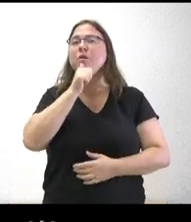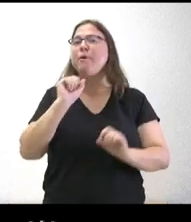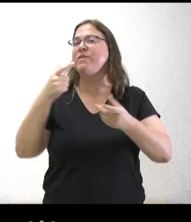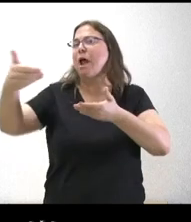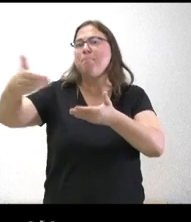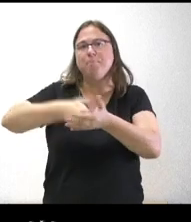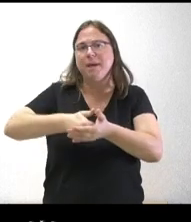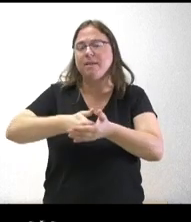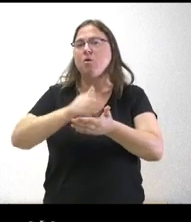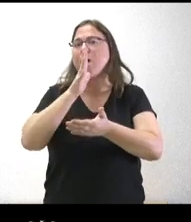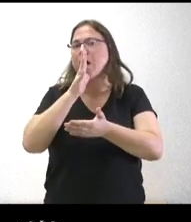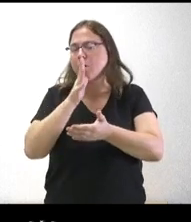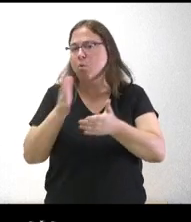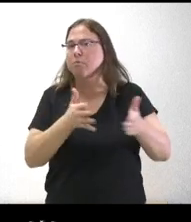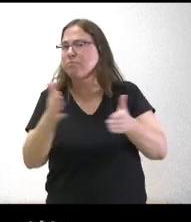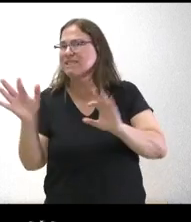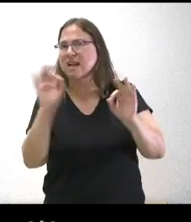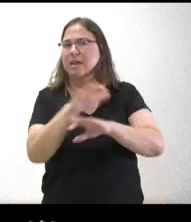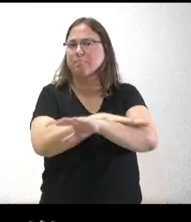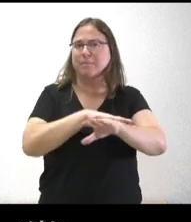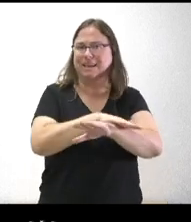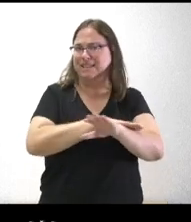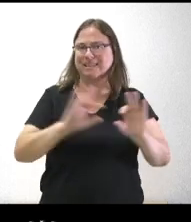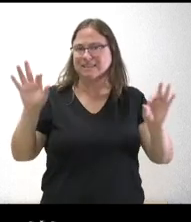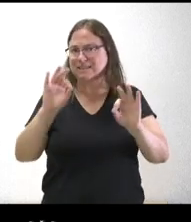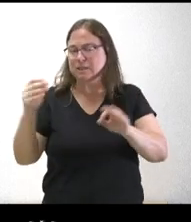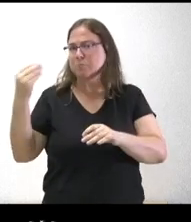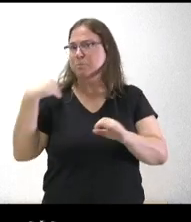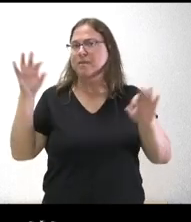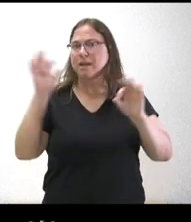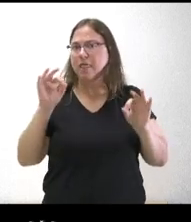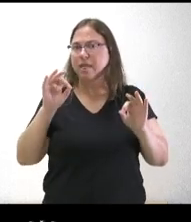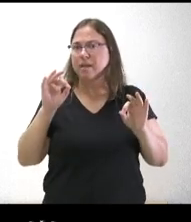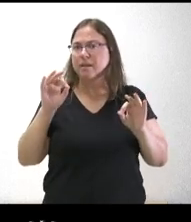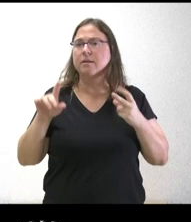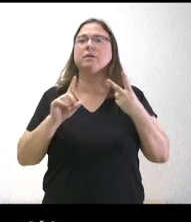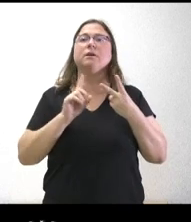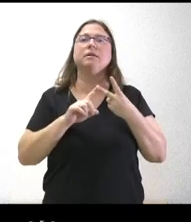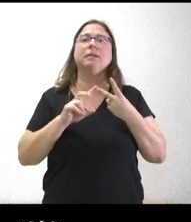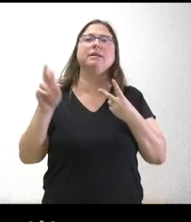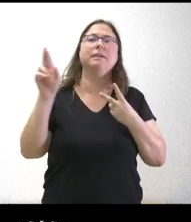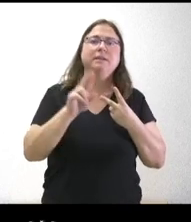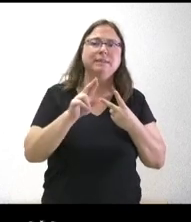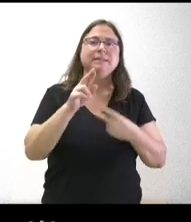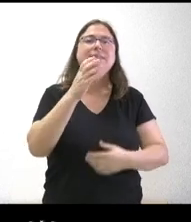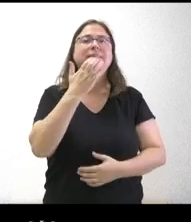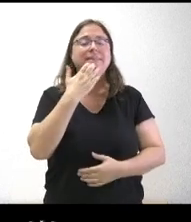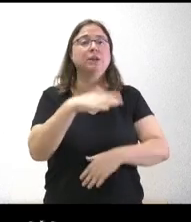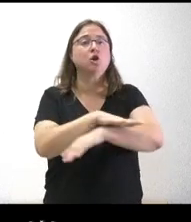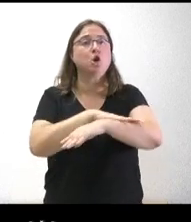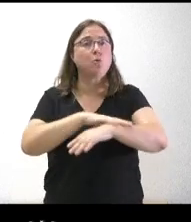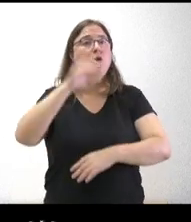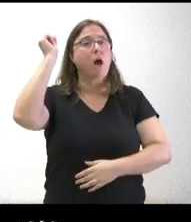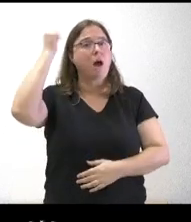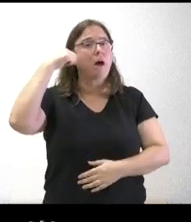concreto para ninguna actuación ni por parte del Ministerio ni por parte del Gobierno de Aragón y luego saber si el Gobierno de Aragón